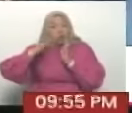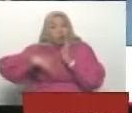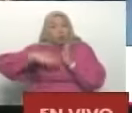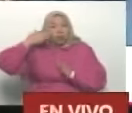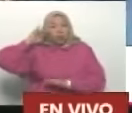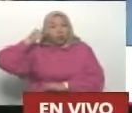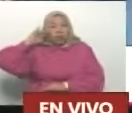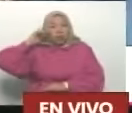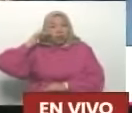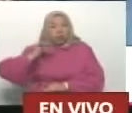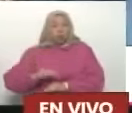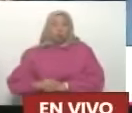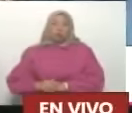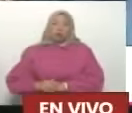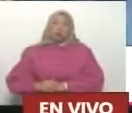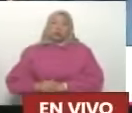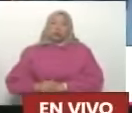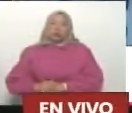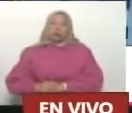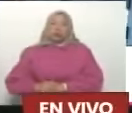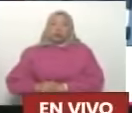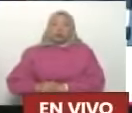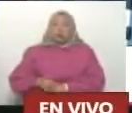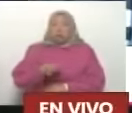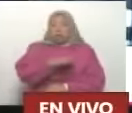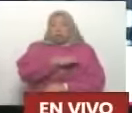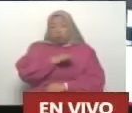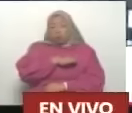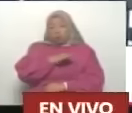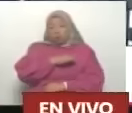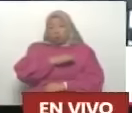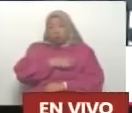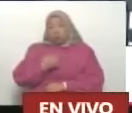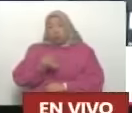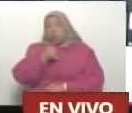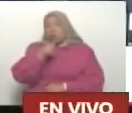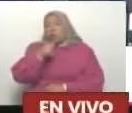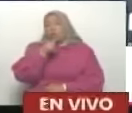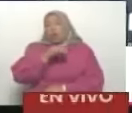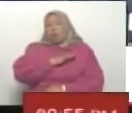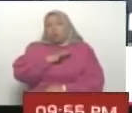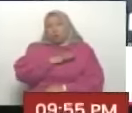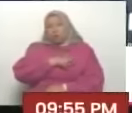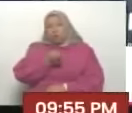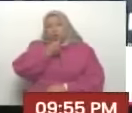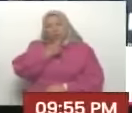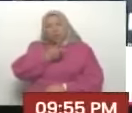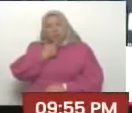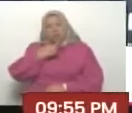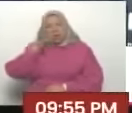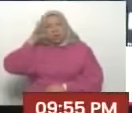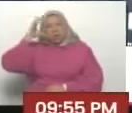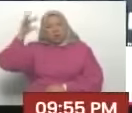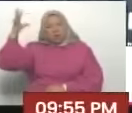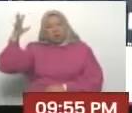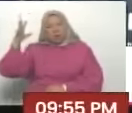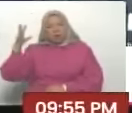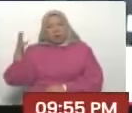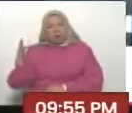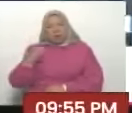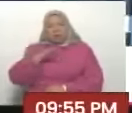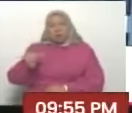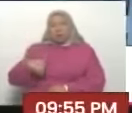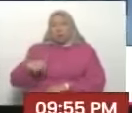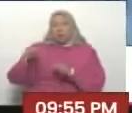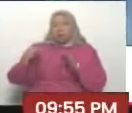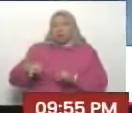las paredes nuestras. Con nuestra estética, nuestra belleza, nuestra verdad. Y para eso